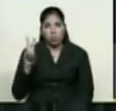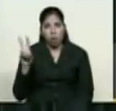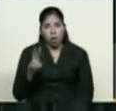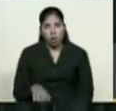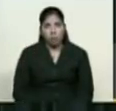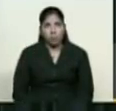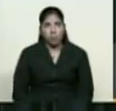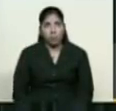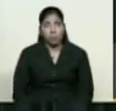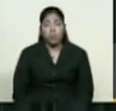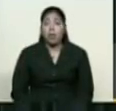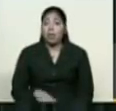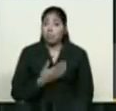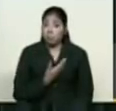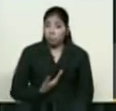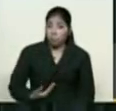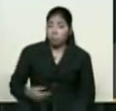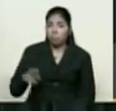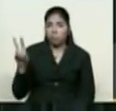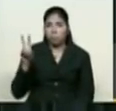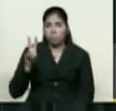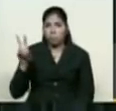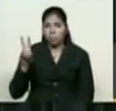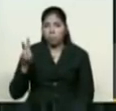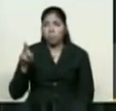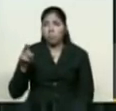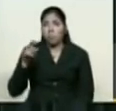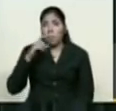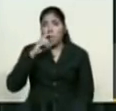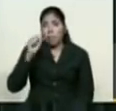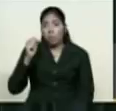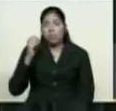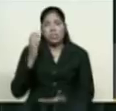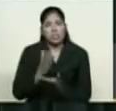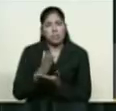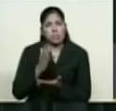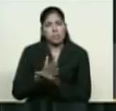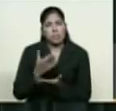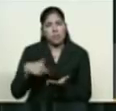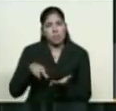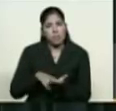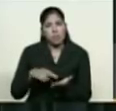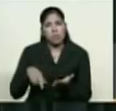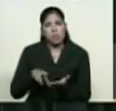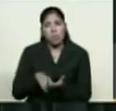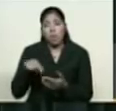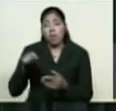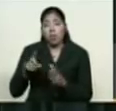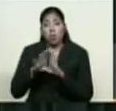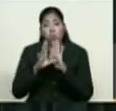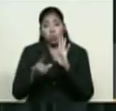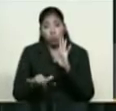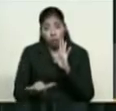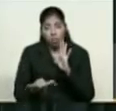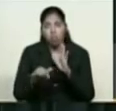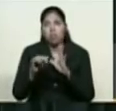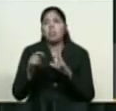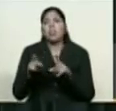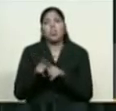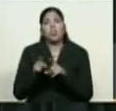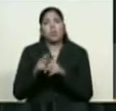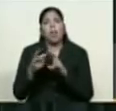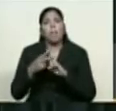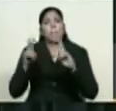presidente Nicolás Maduro siempre afirmó que con la constituyente llegaba la paz y la estabilidad política, y así